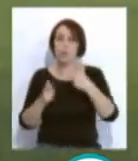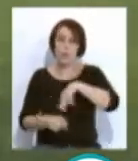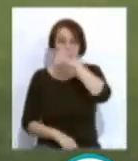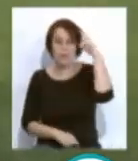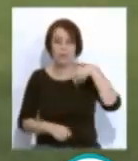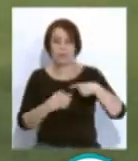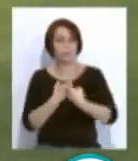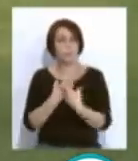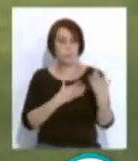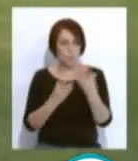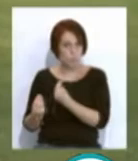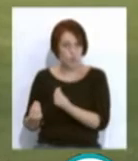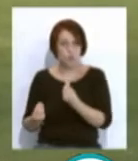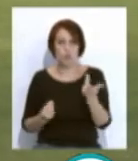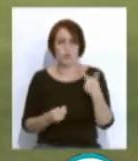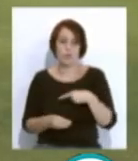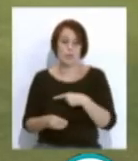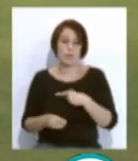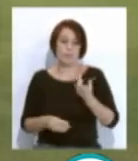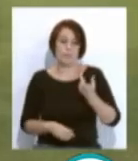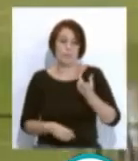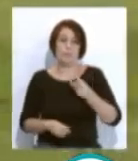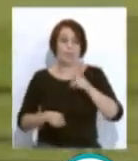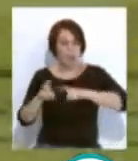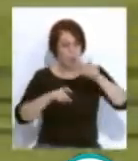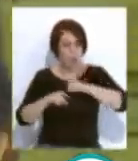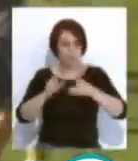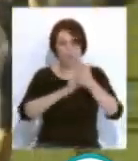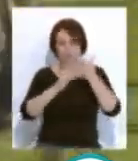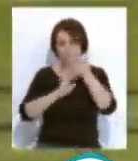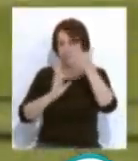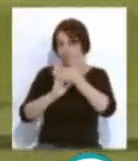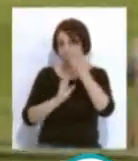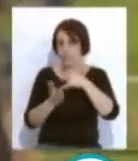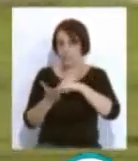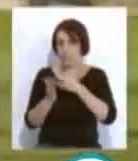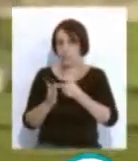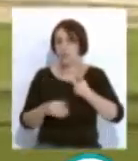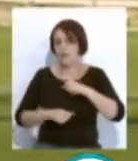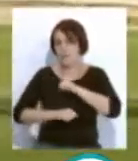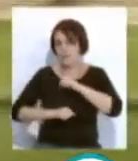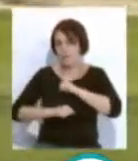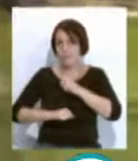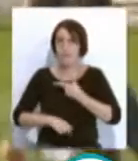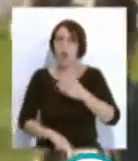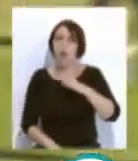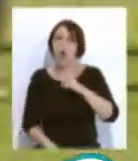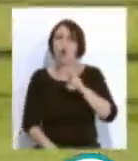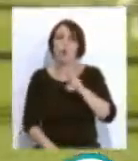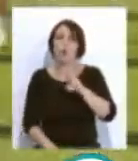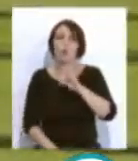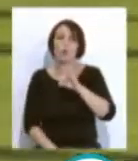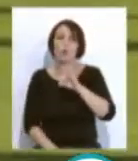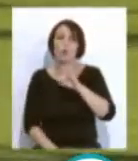muchos de los integrantes del plantel se encuentran con sus selecciones. El técnico espera poder contar con Courtois, que tuvo que abandonar la